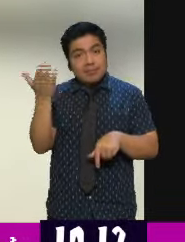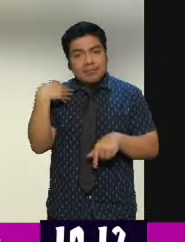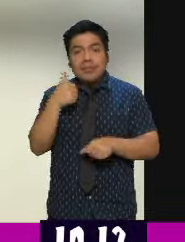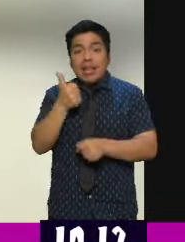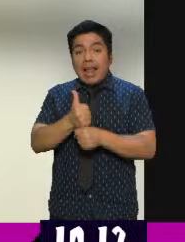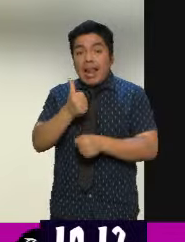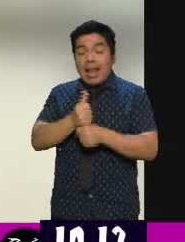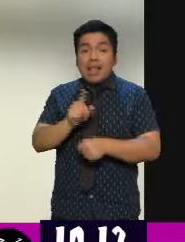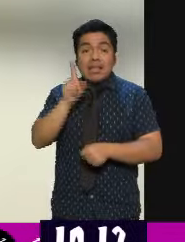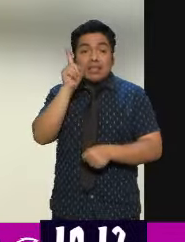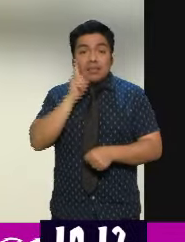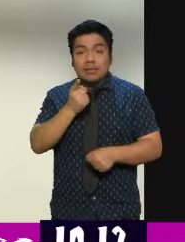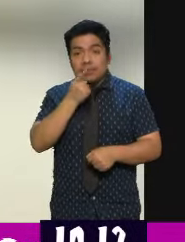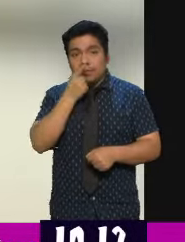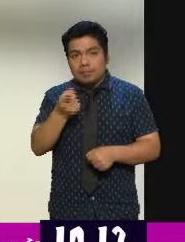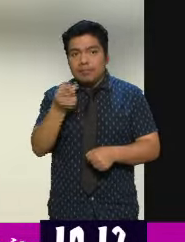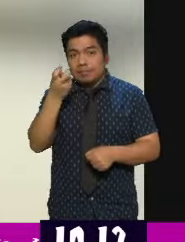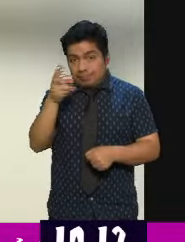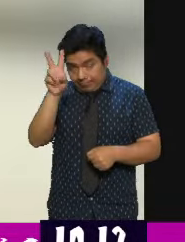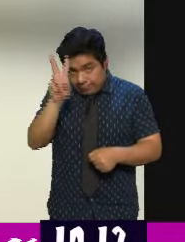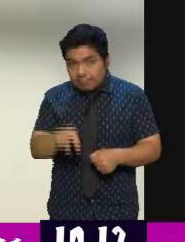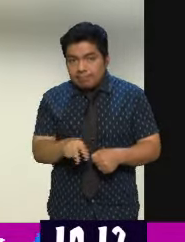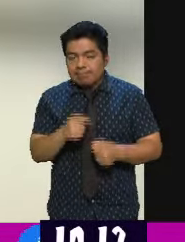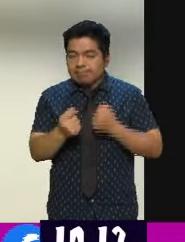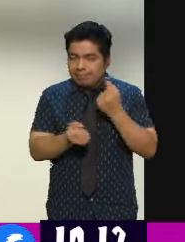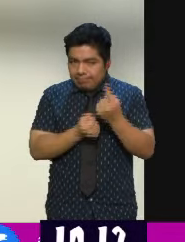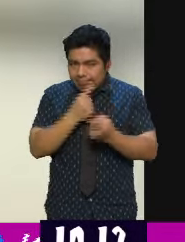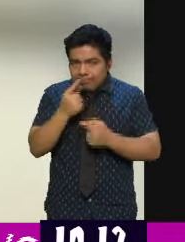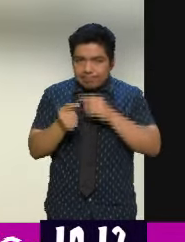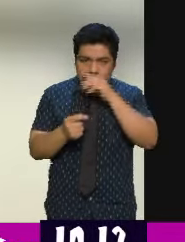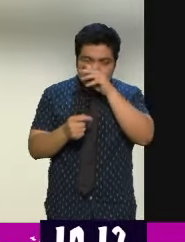abuelitas, en muchos casos, es absolutamente cierto, Doc.